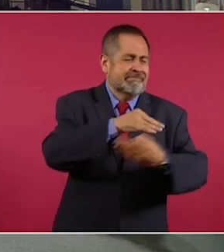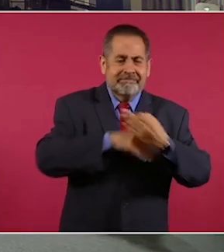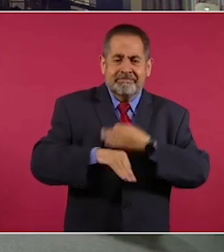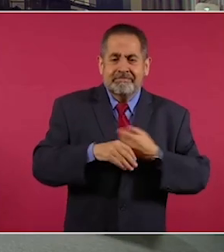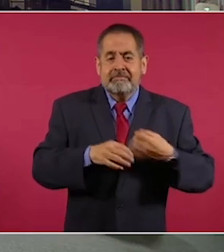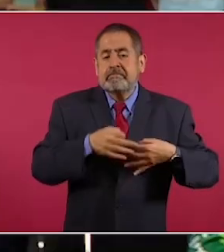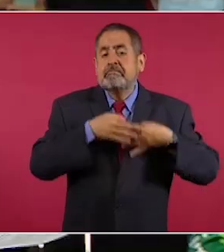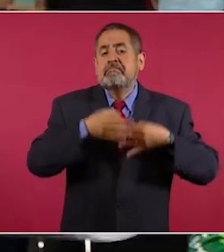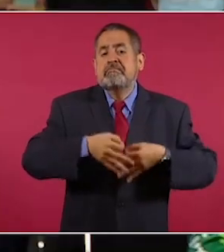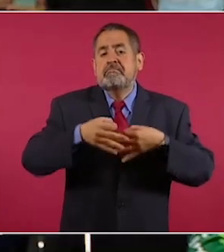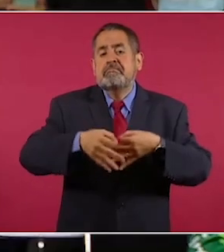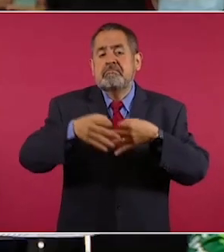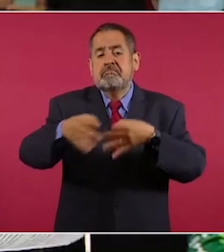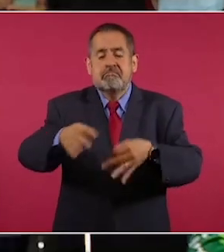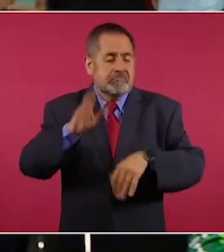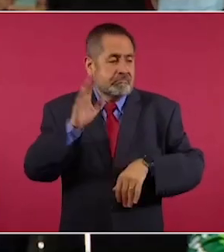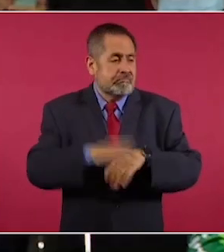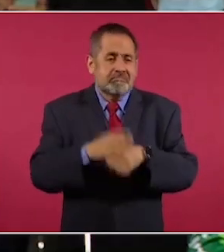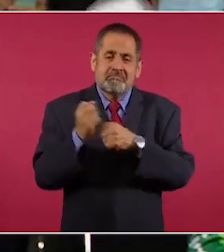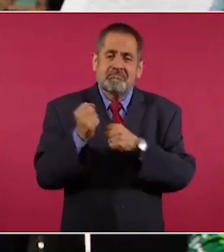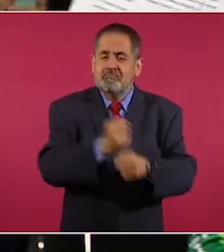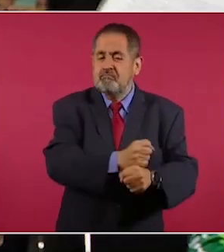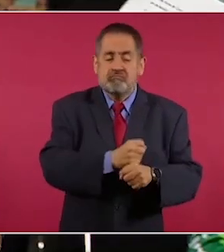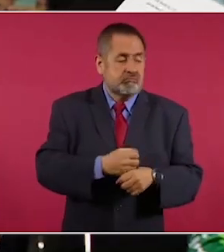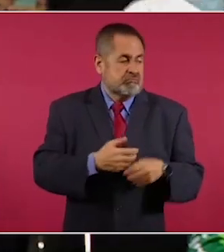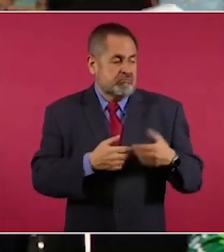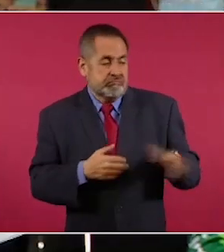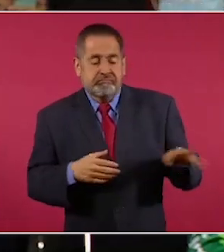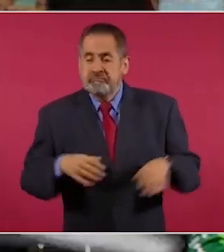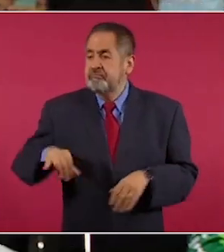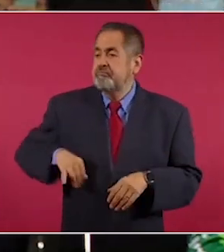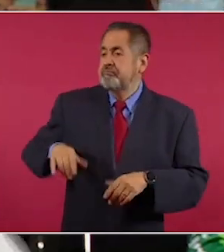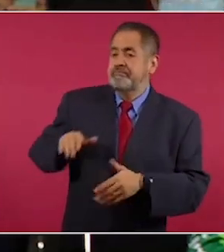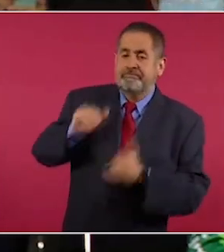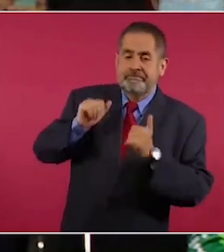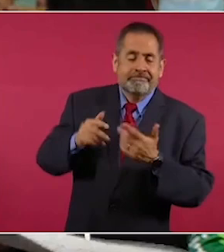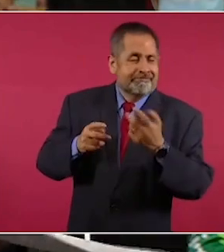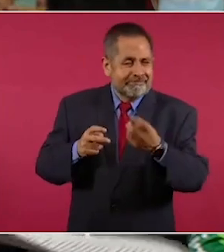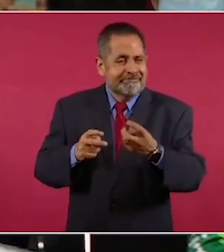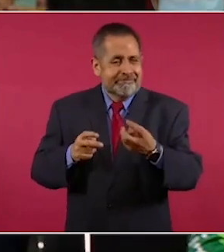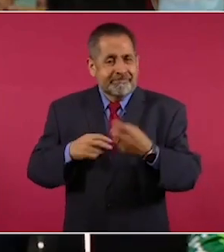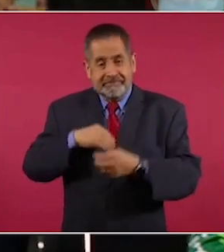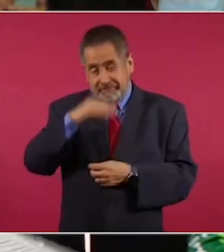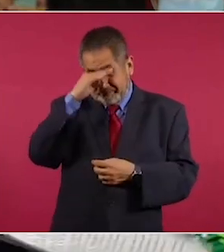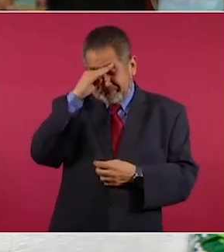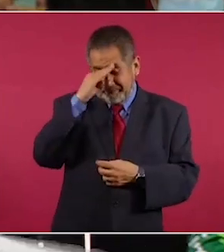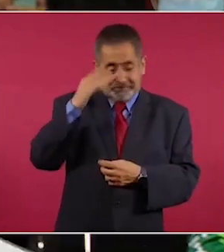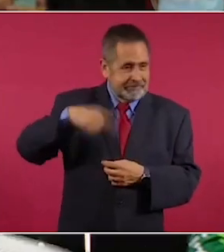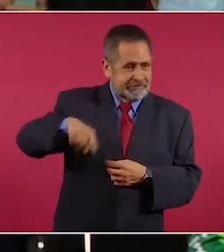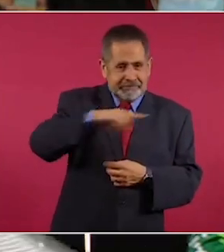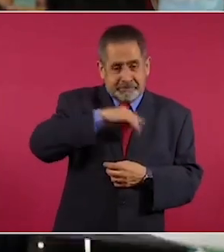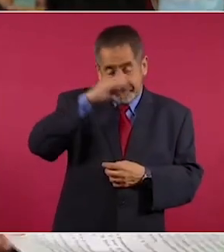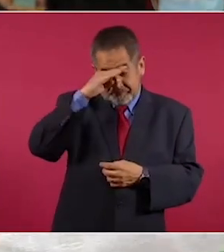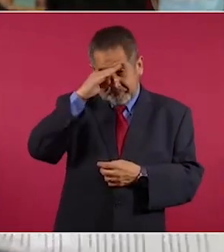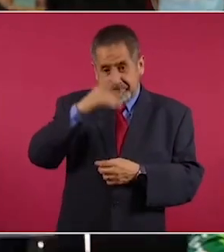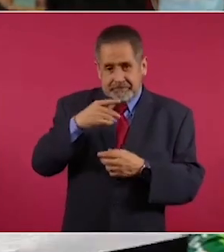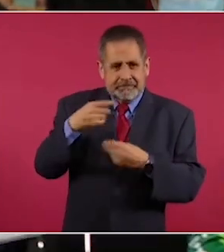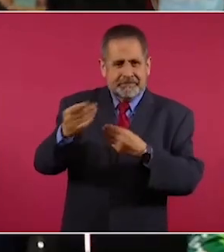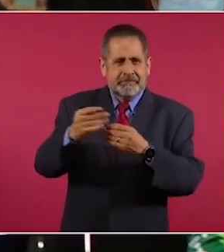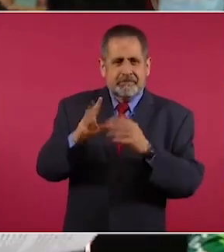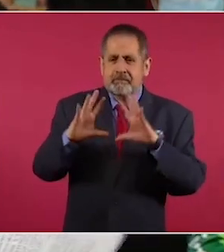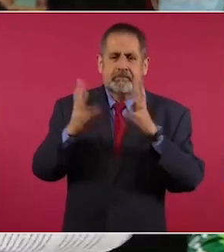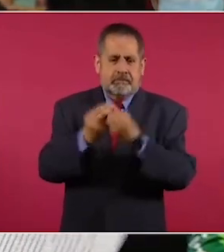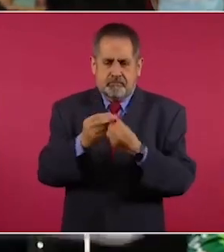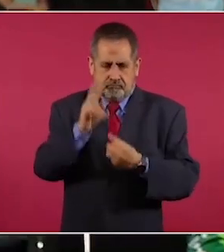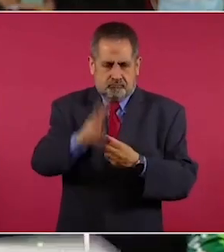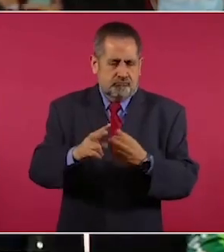se han ido enquistando ahí y por eso precisamente piden incluso esa reunión, se lo voy a